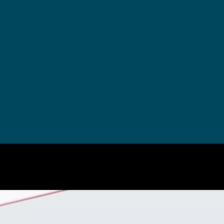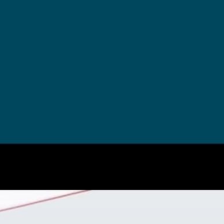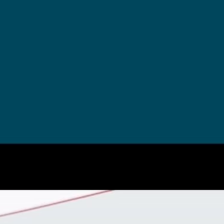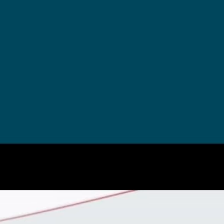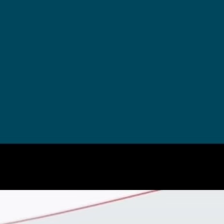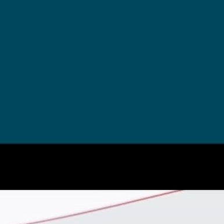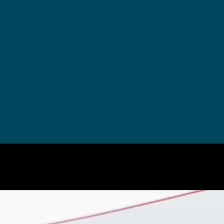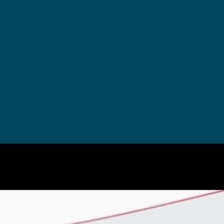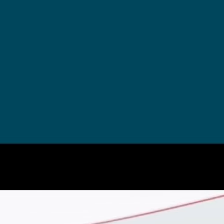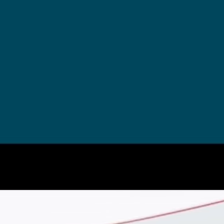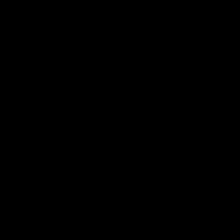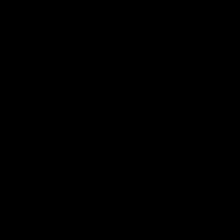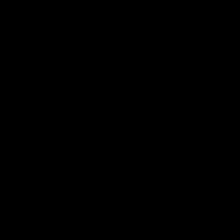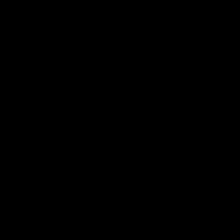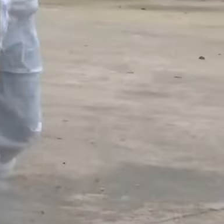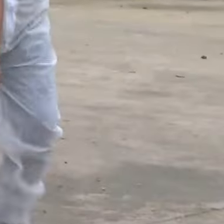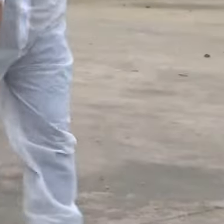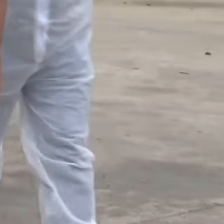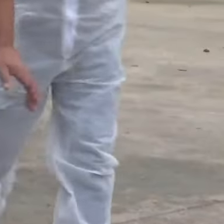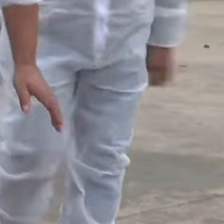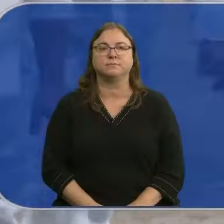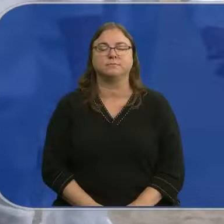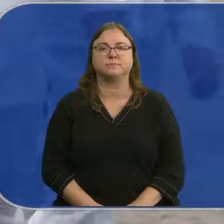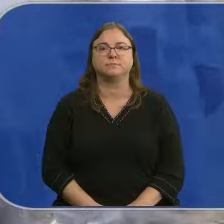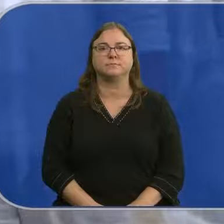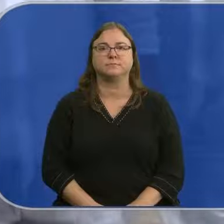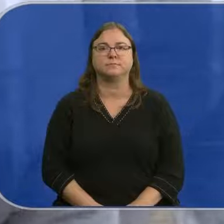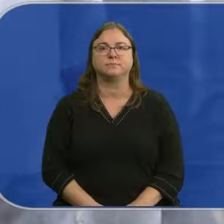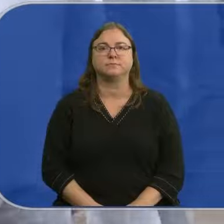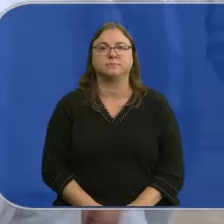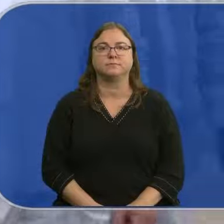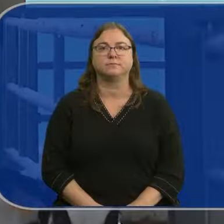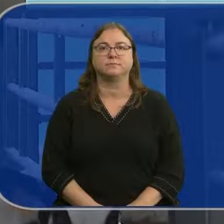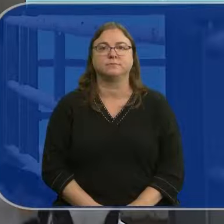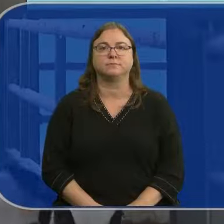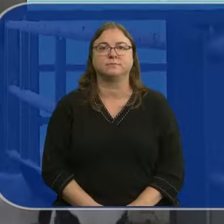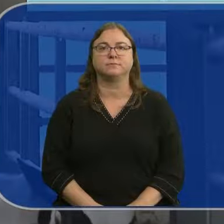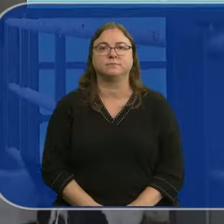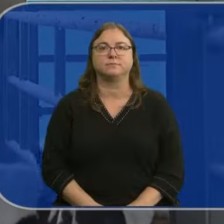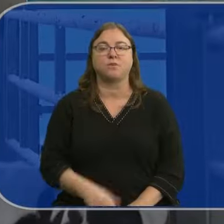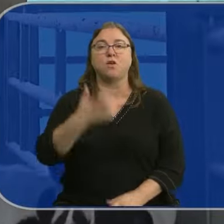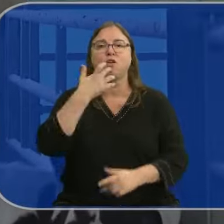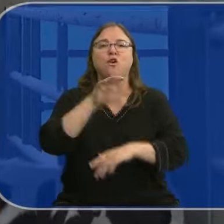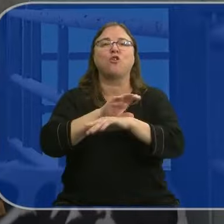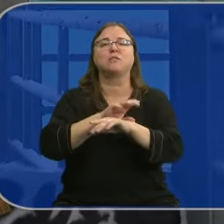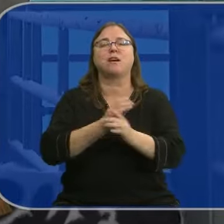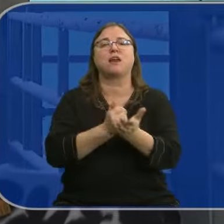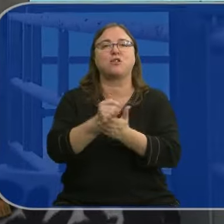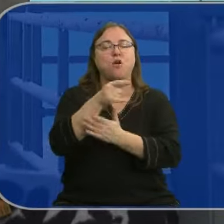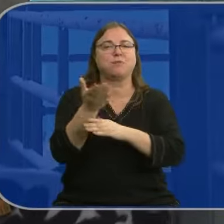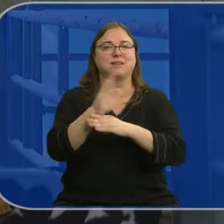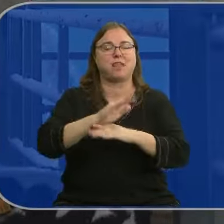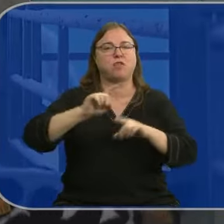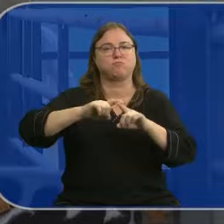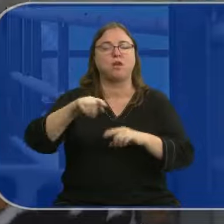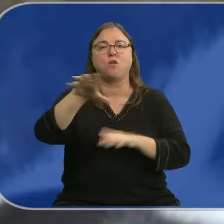y la vida se abre. La consejera de Agricultura ha presentado hoy en una explotación ganadera de corrales del vino en